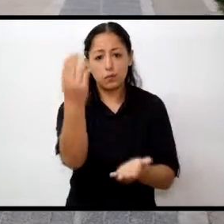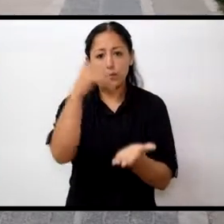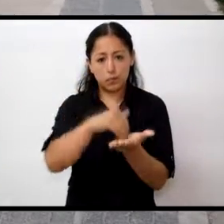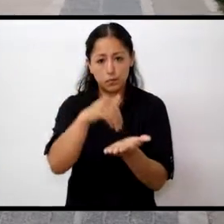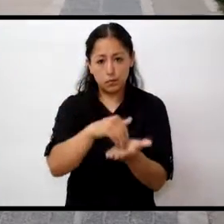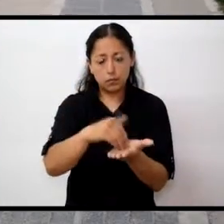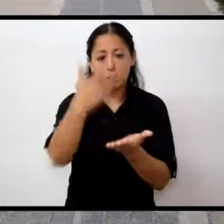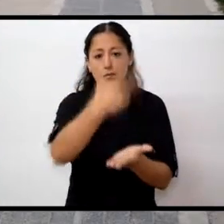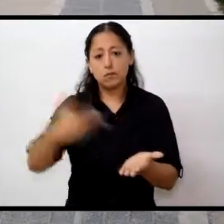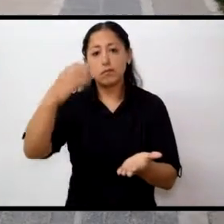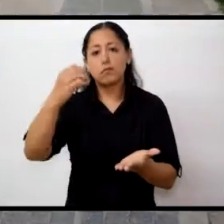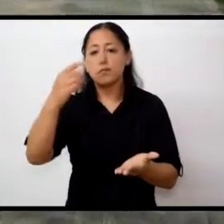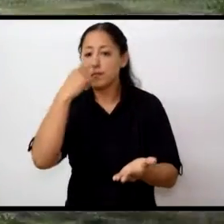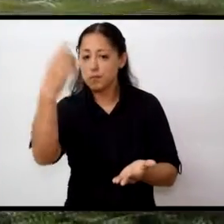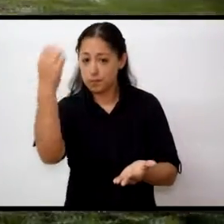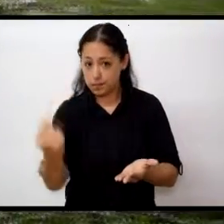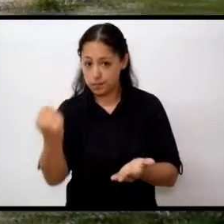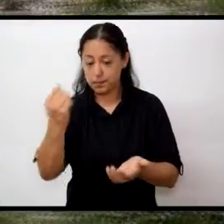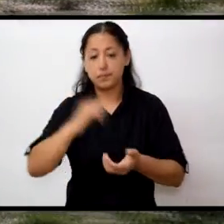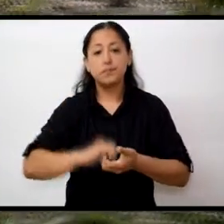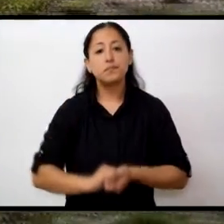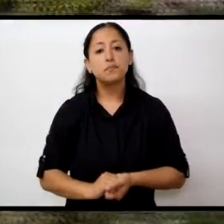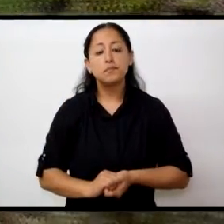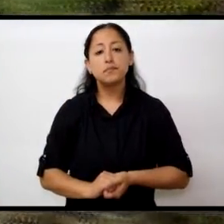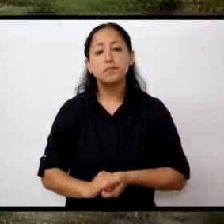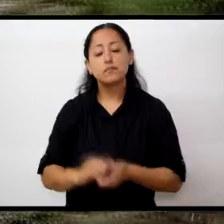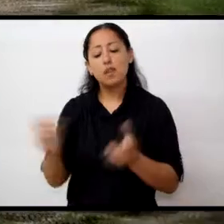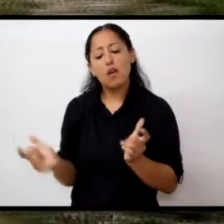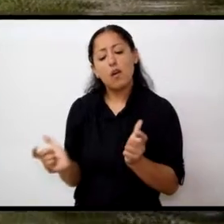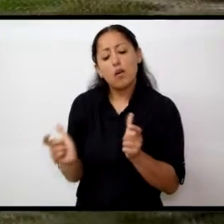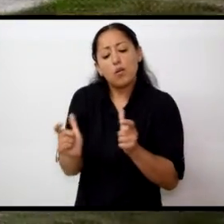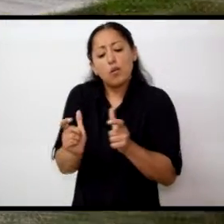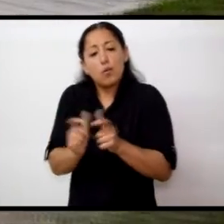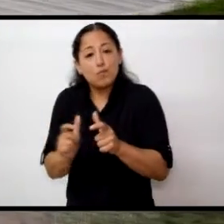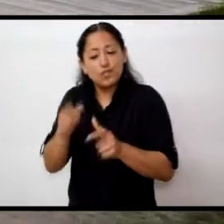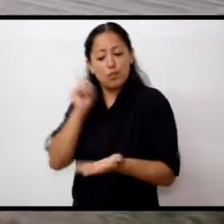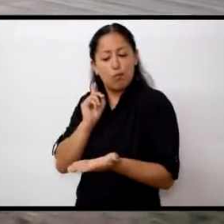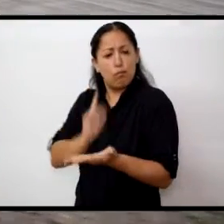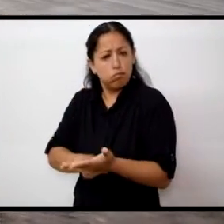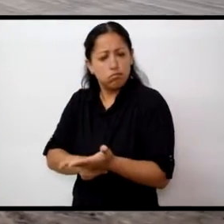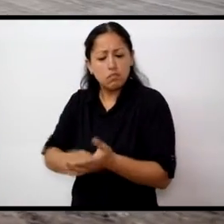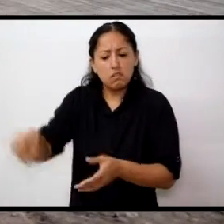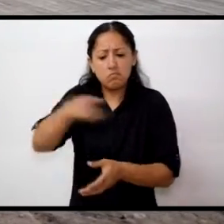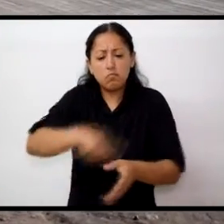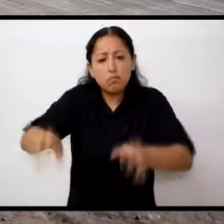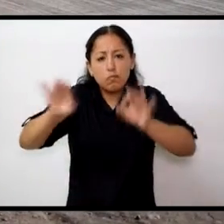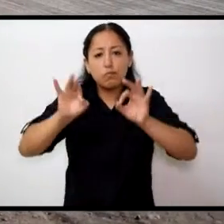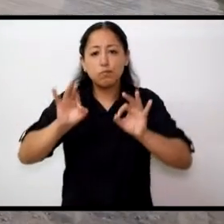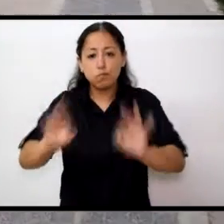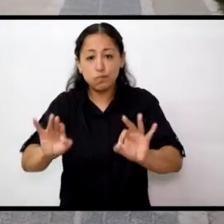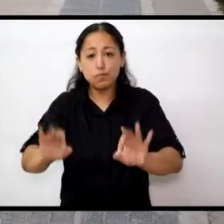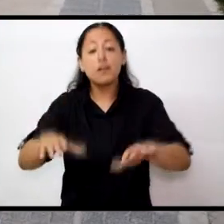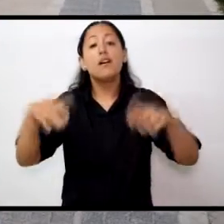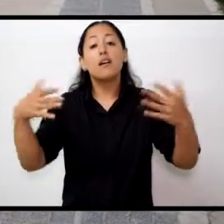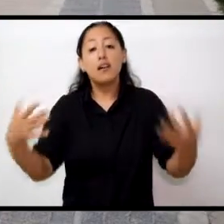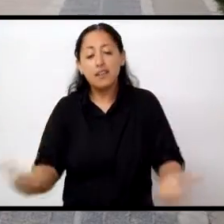Concluido este proceso y definido por la Comisión de Compra, entendemos que en los primeros días del mes de abril estaríamos dando